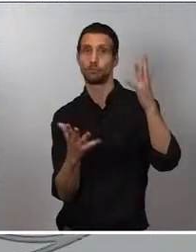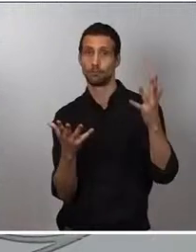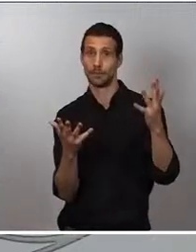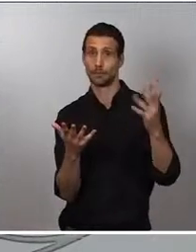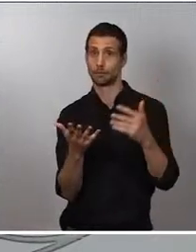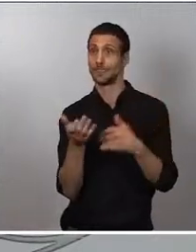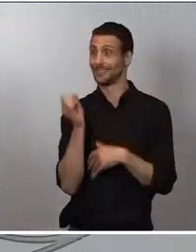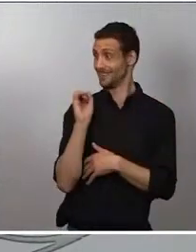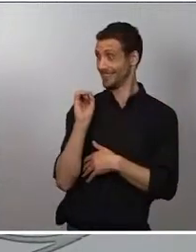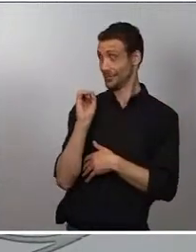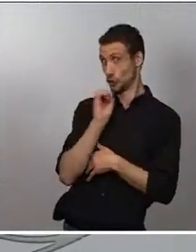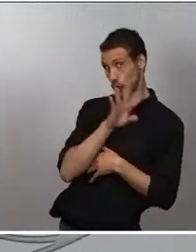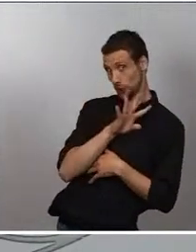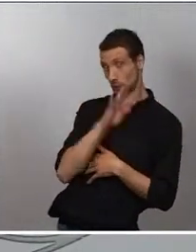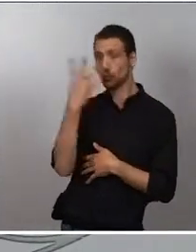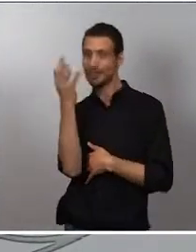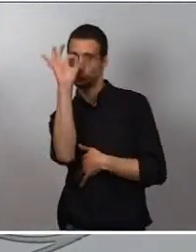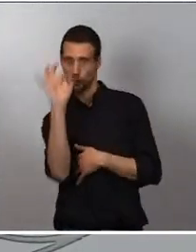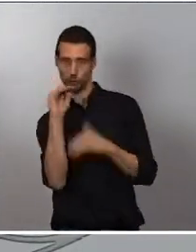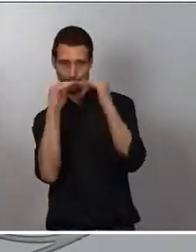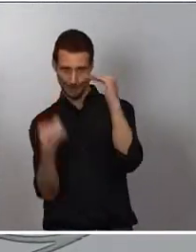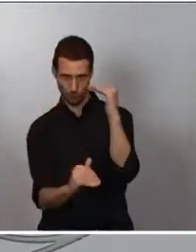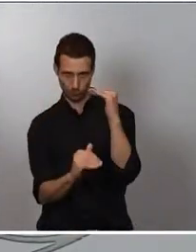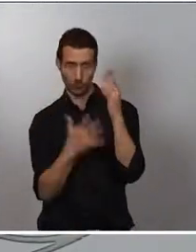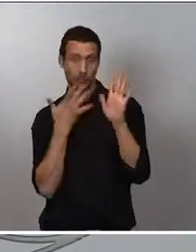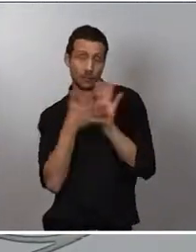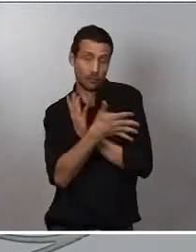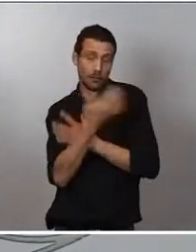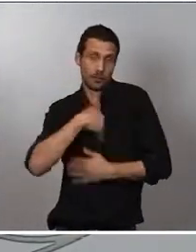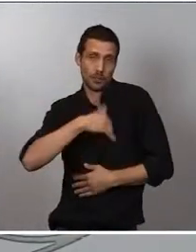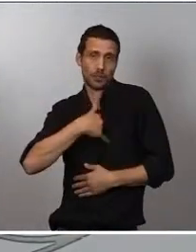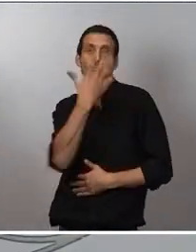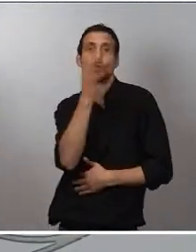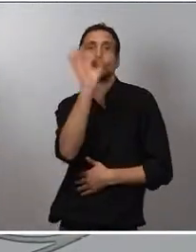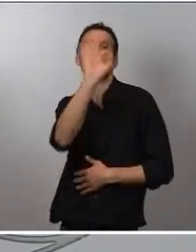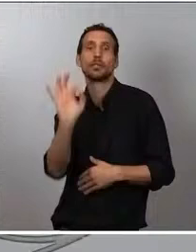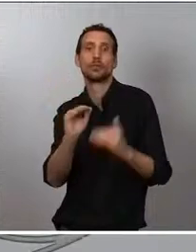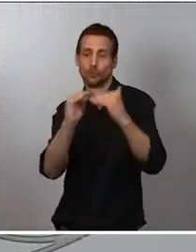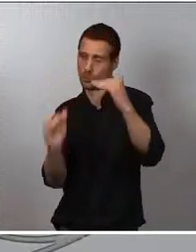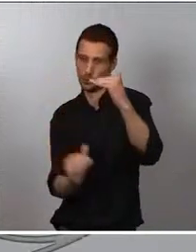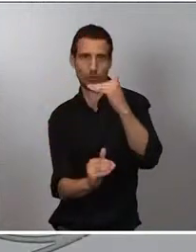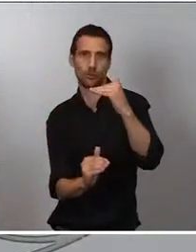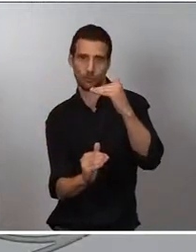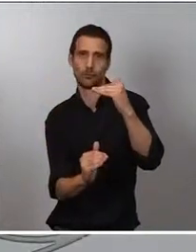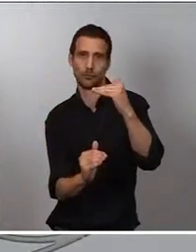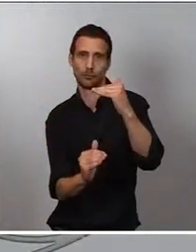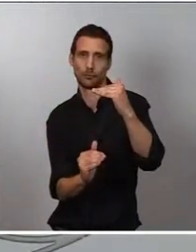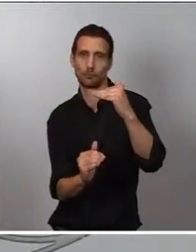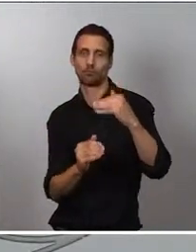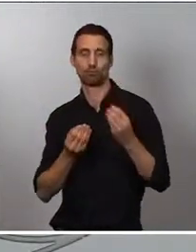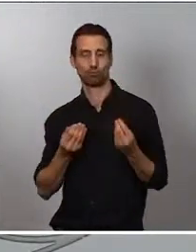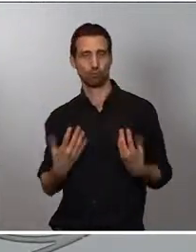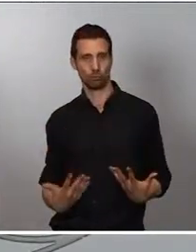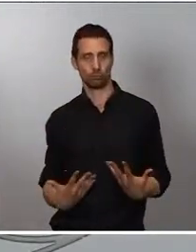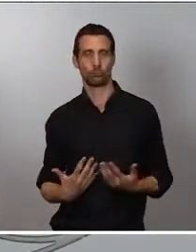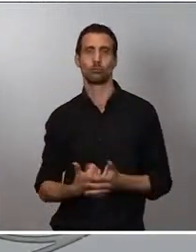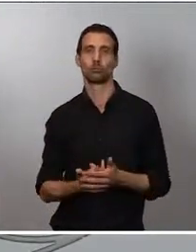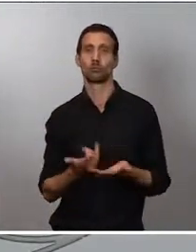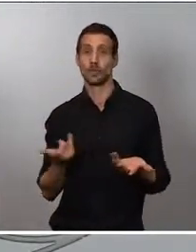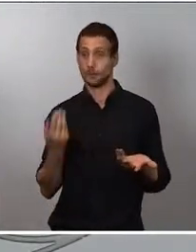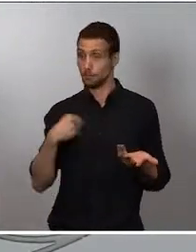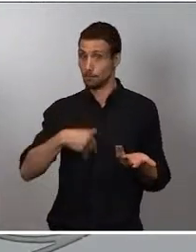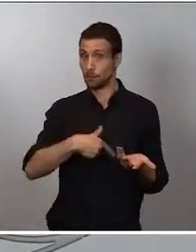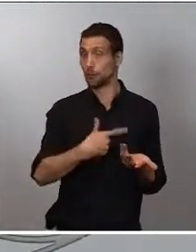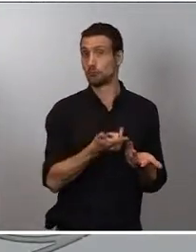cual estamos ya por debajo del umbral del 50%. Seguimos observando el mismo patrón de distribución de edad